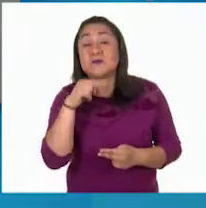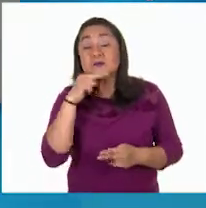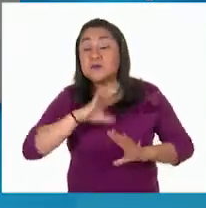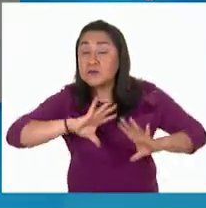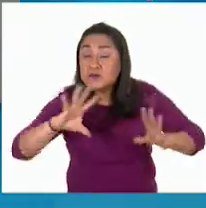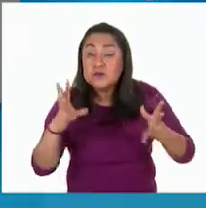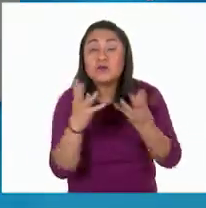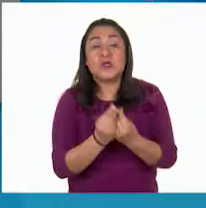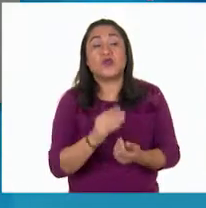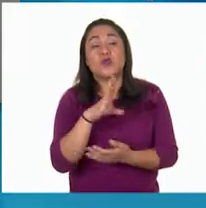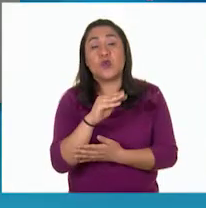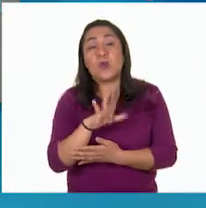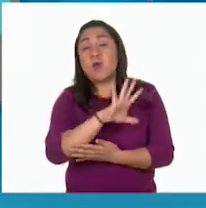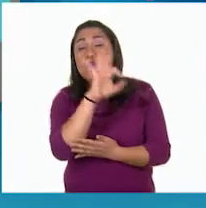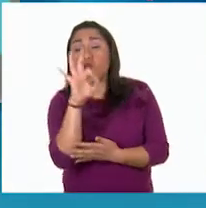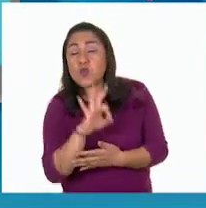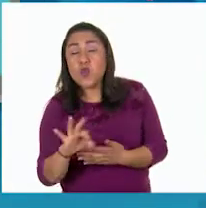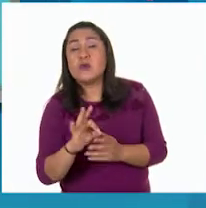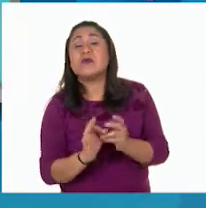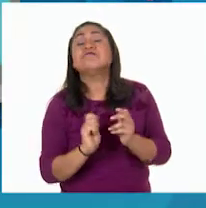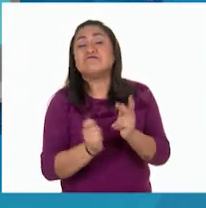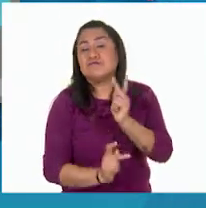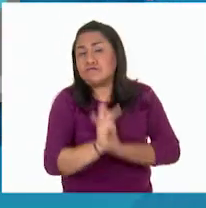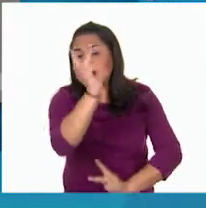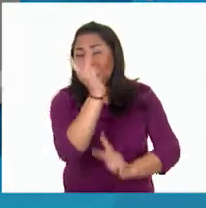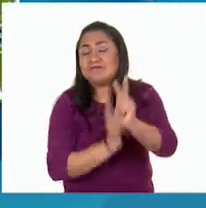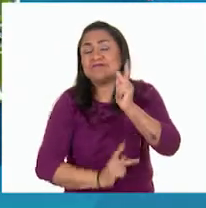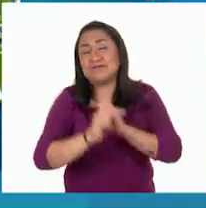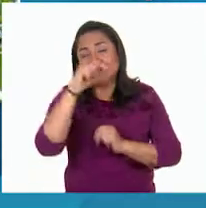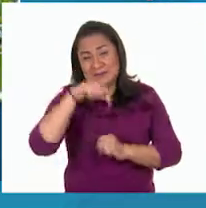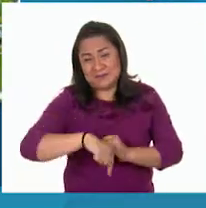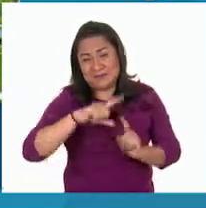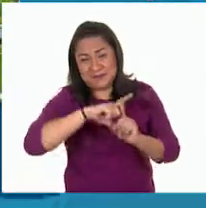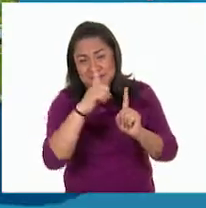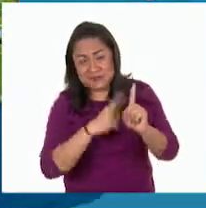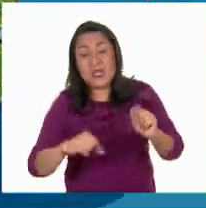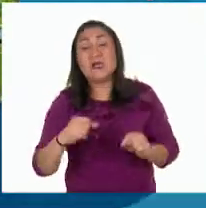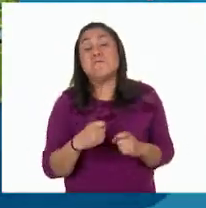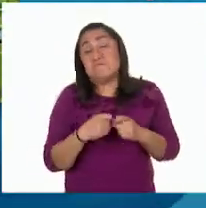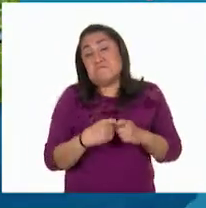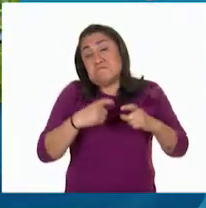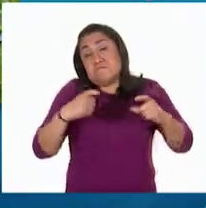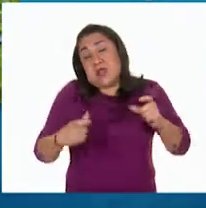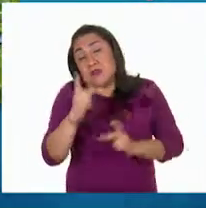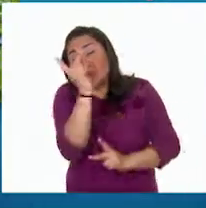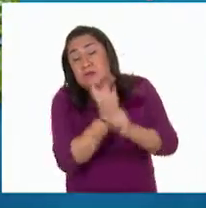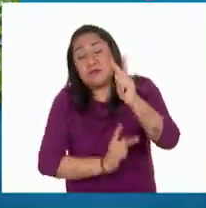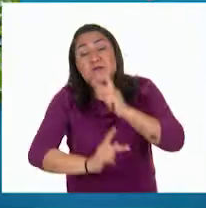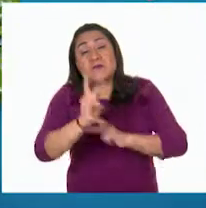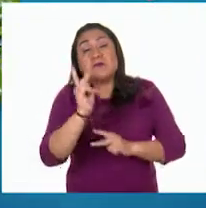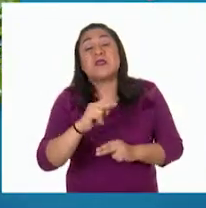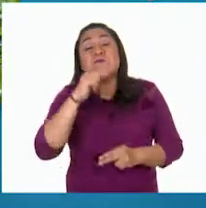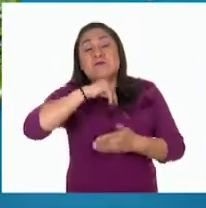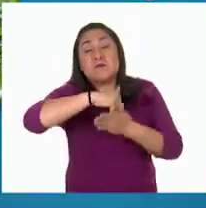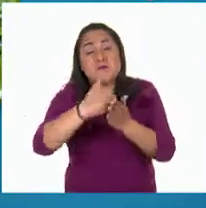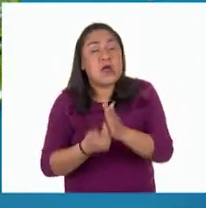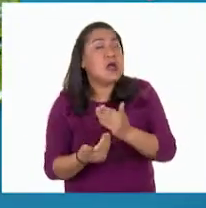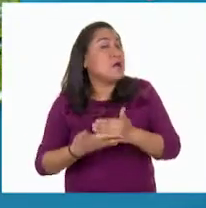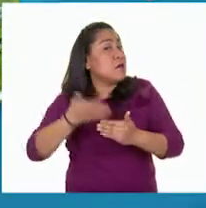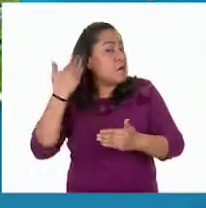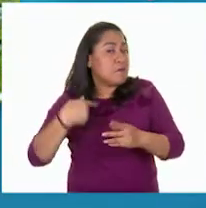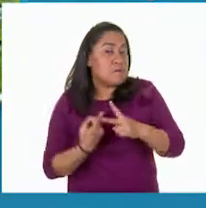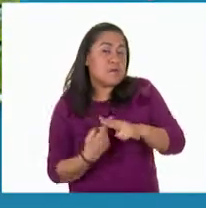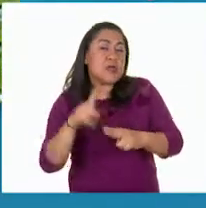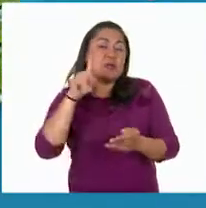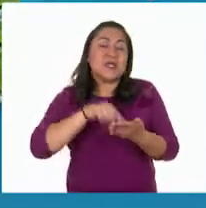95% de la producción nacional. La expansión del cultivo del aguacate en Michoacán se tuvo a partir de la década